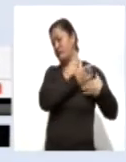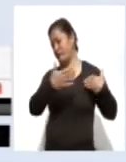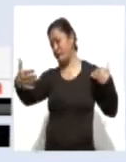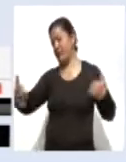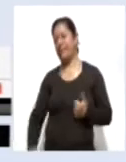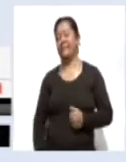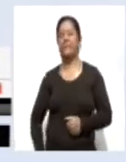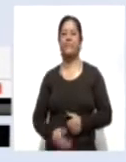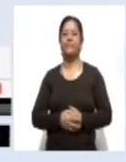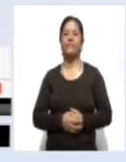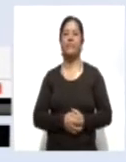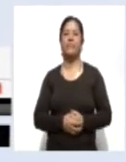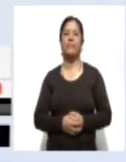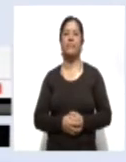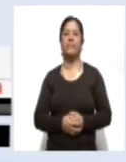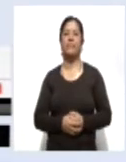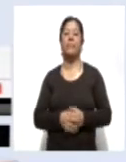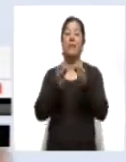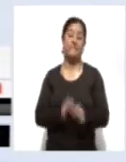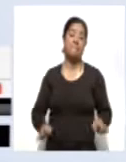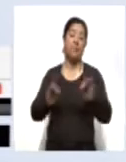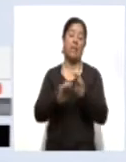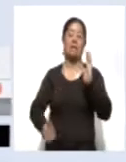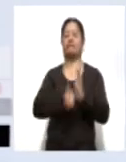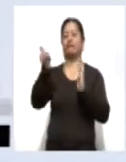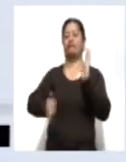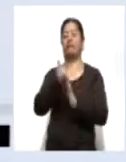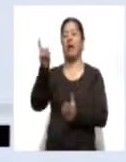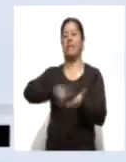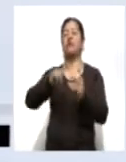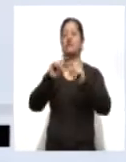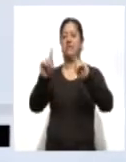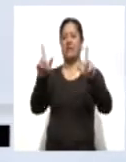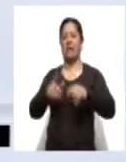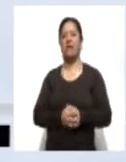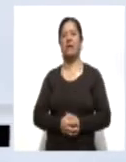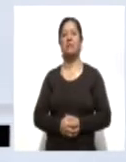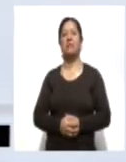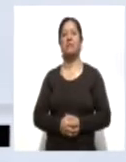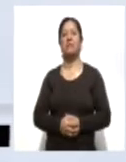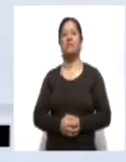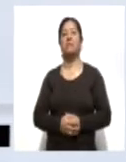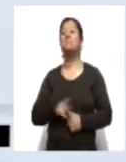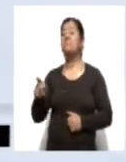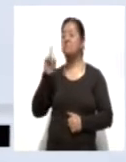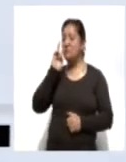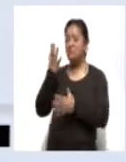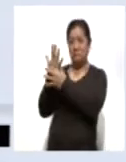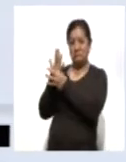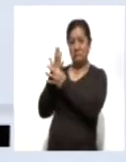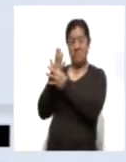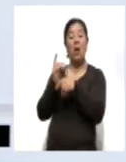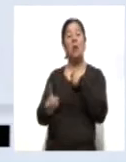con obra pública importante para el estado ha mostrado indicadores muy positivos que nos